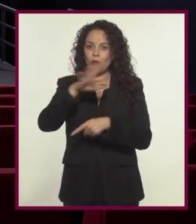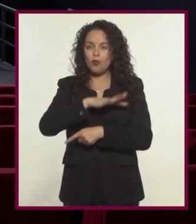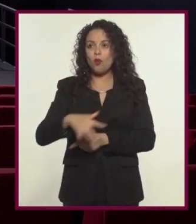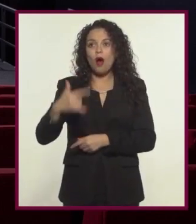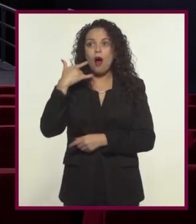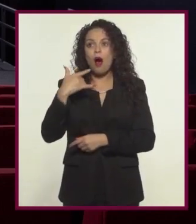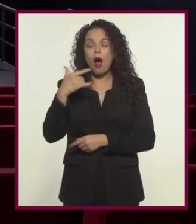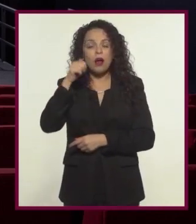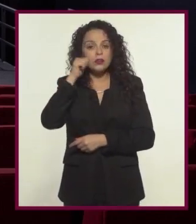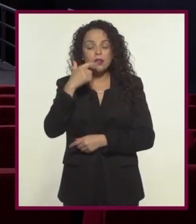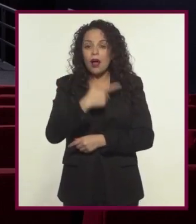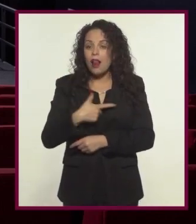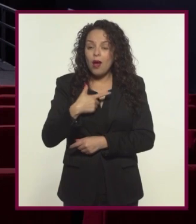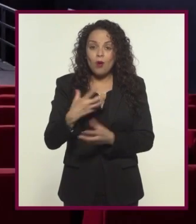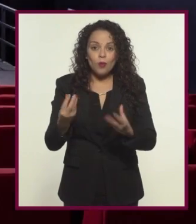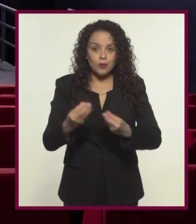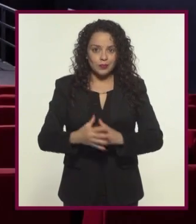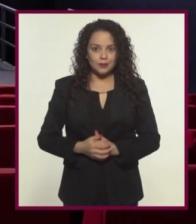Virilmanía